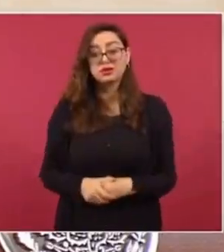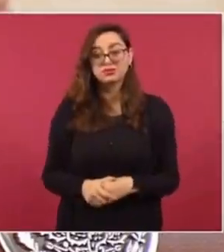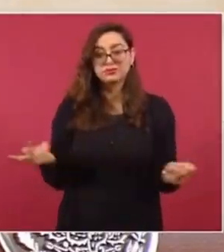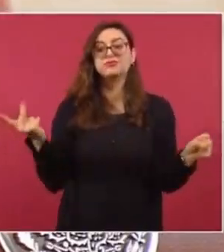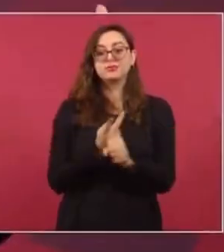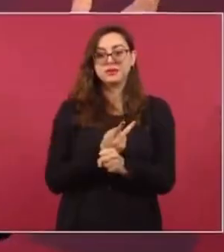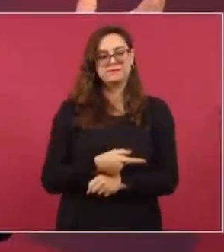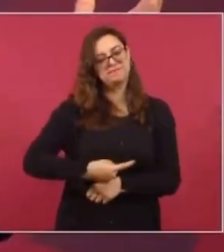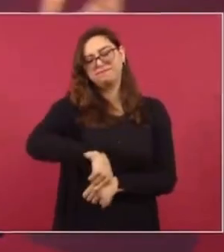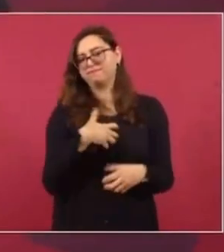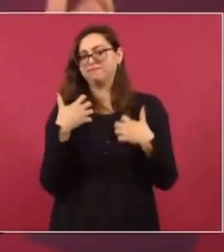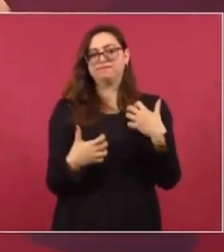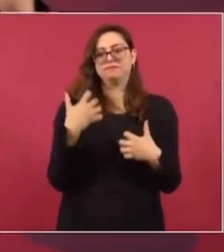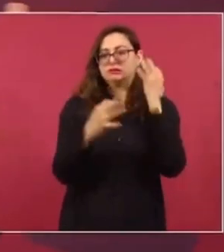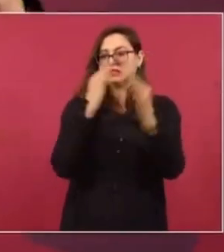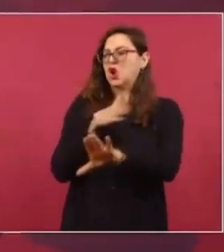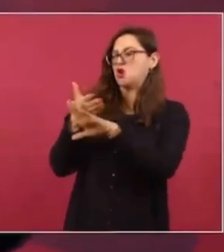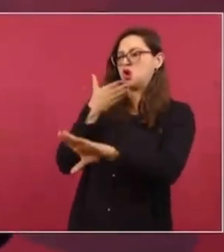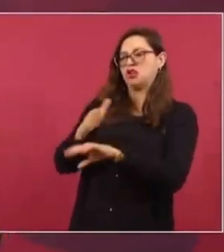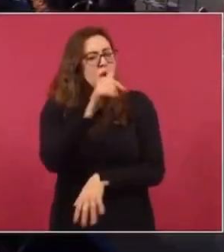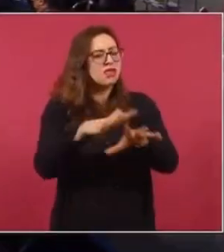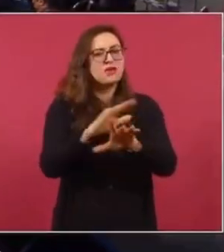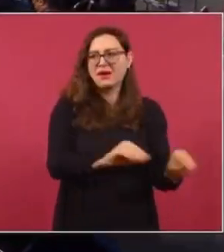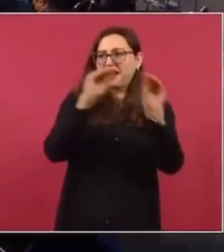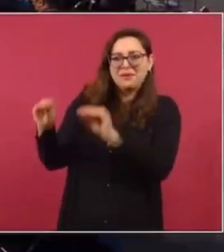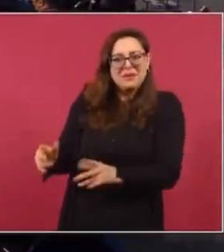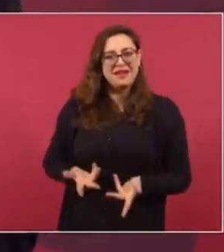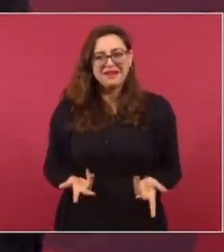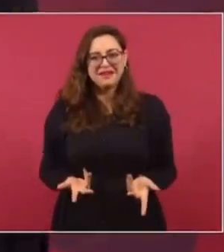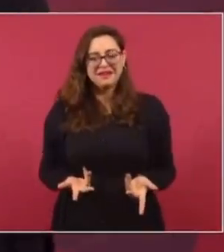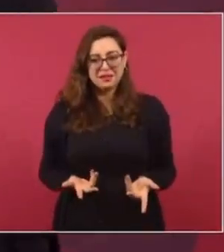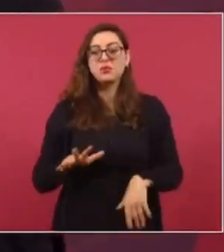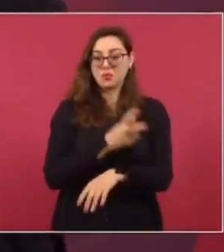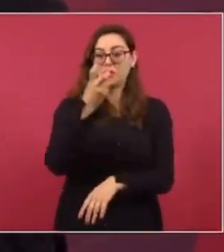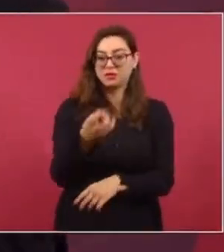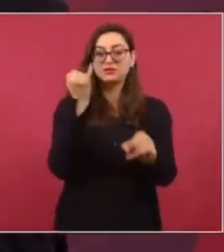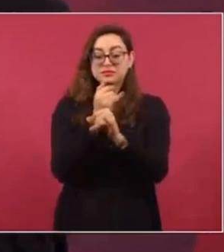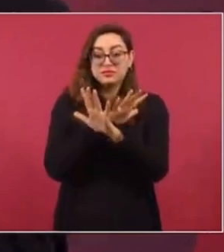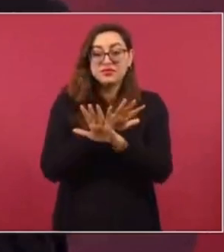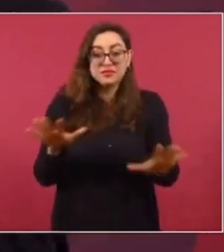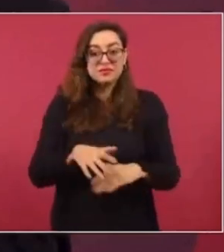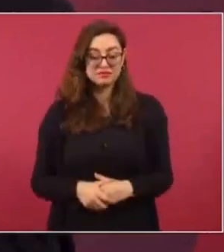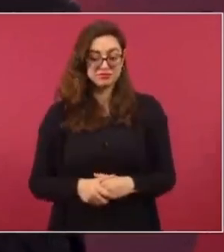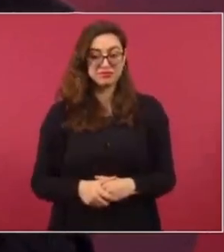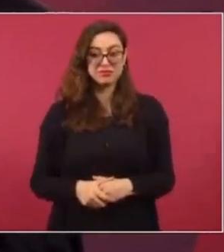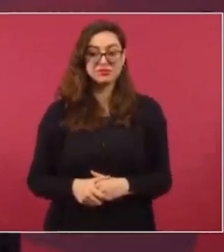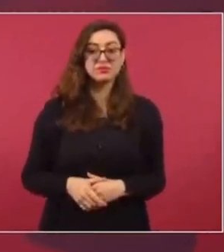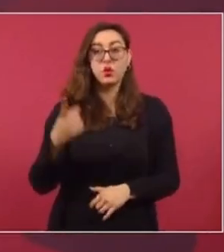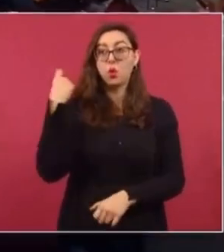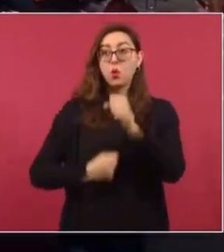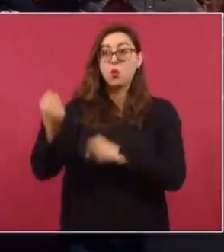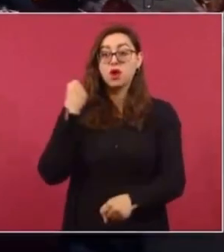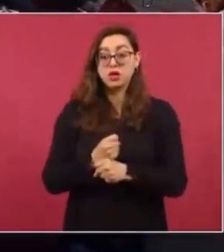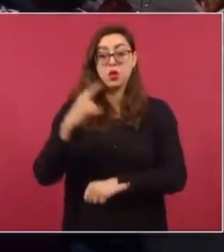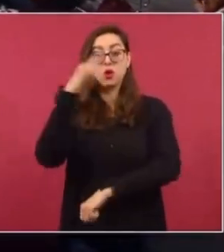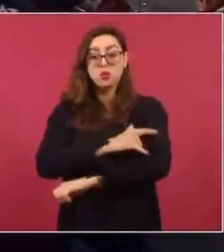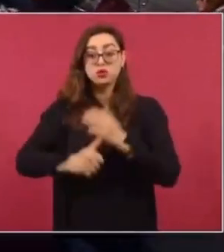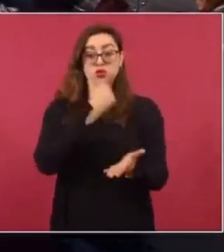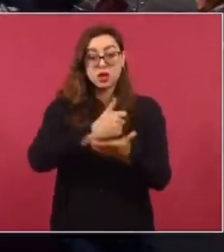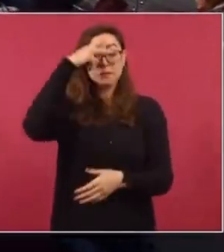pues han echado a andar toda una campaña en contra del aeropuerto Felipe Ángeles. Y el aeropuerto de la Ciudad movió el año pasado 200 mil toneladas.